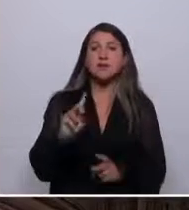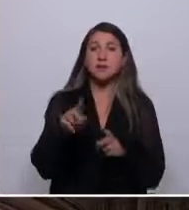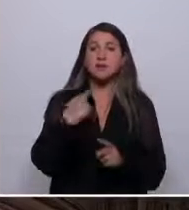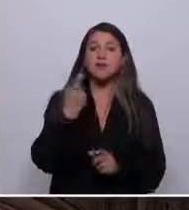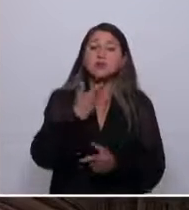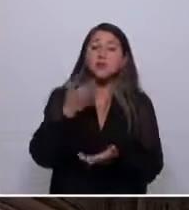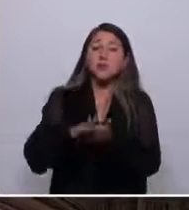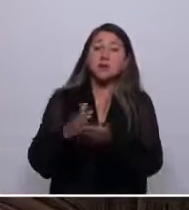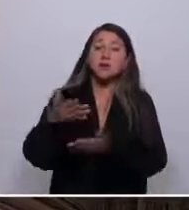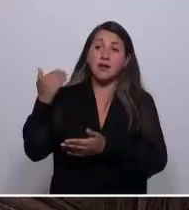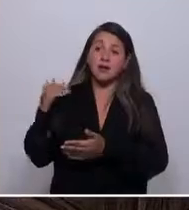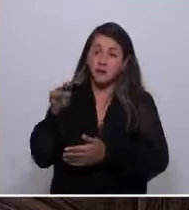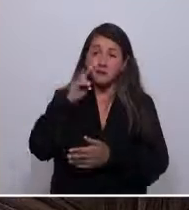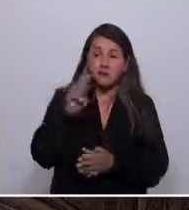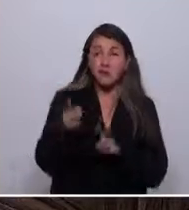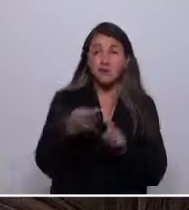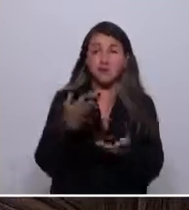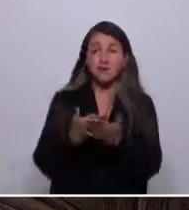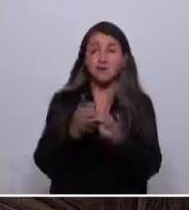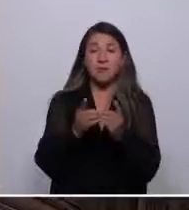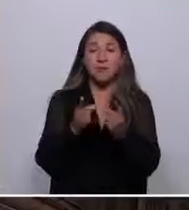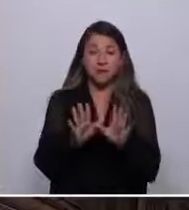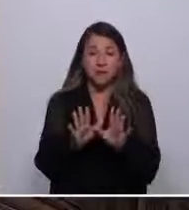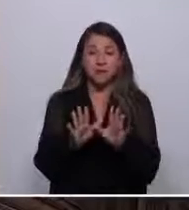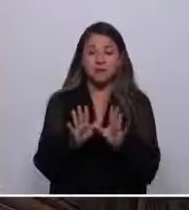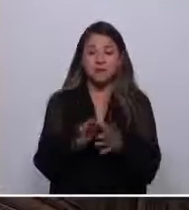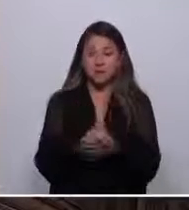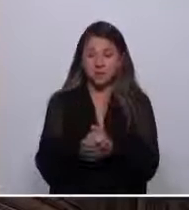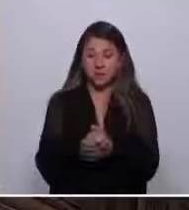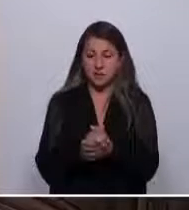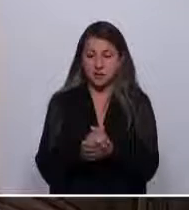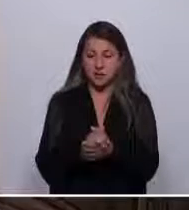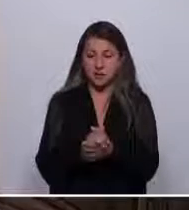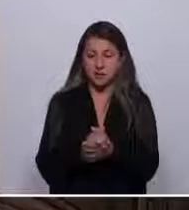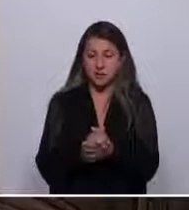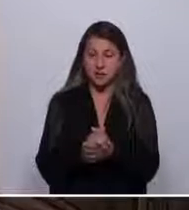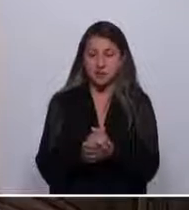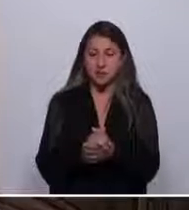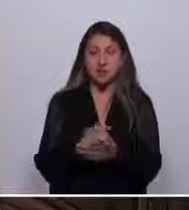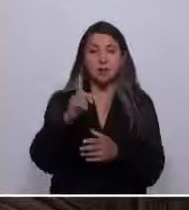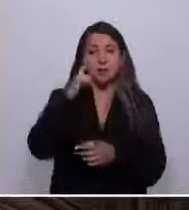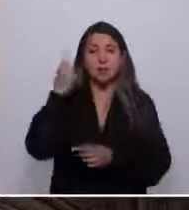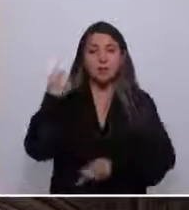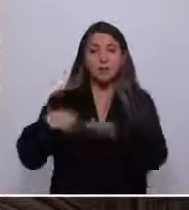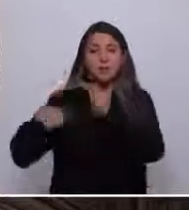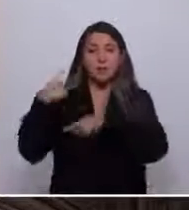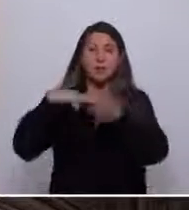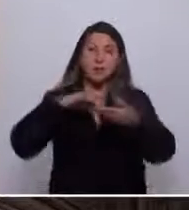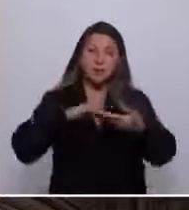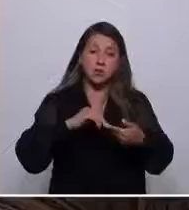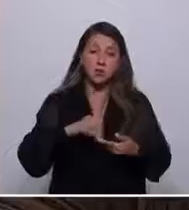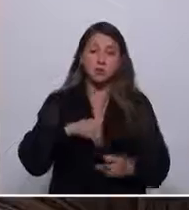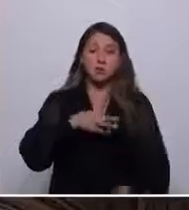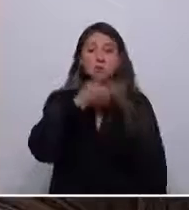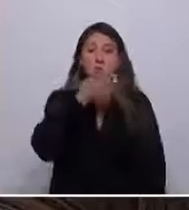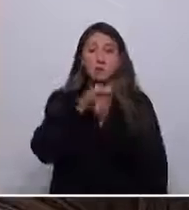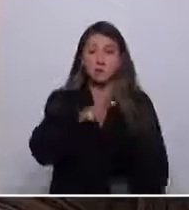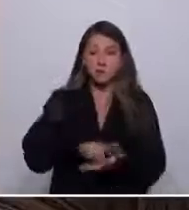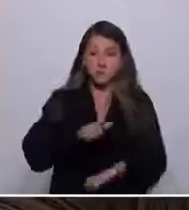descendientes vivan la primera constitución democrática, plurinacional y histórica. Disculpen, zapacota. Aplausos.